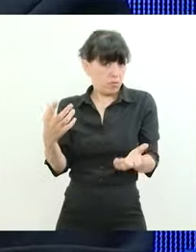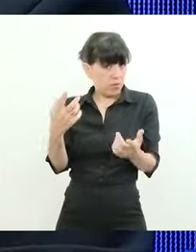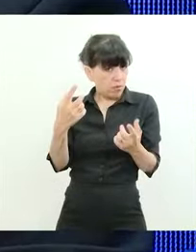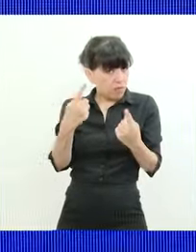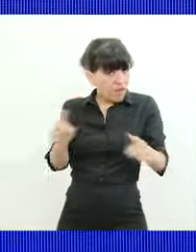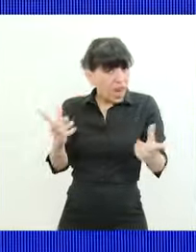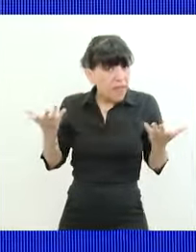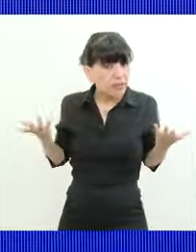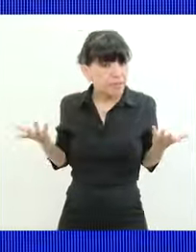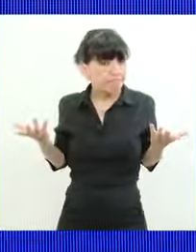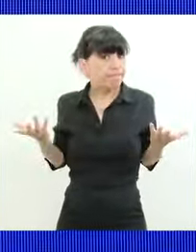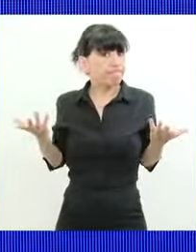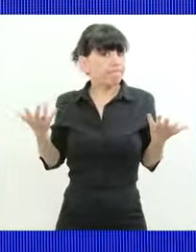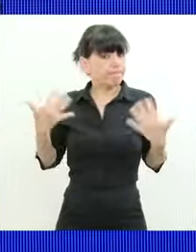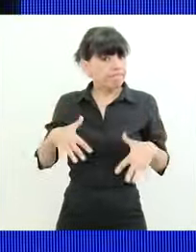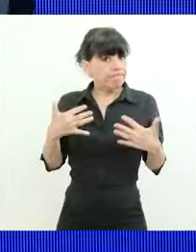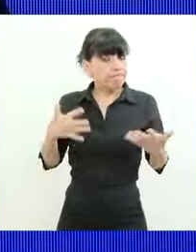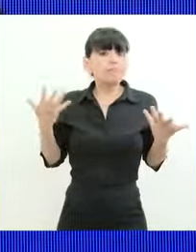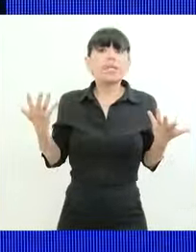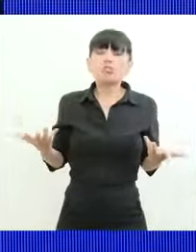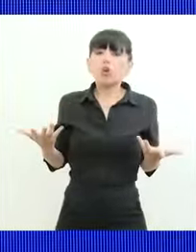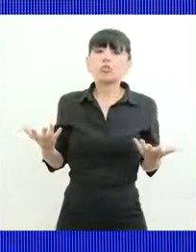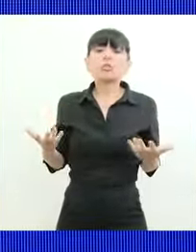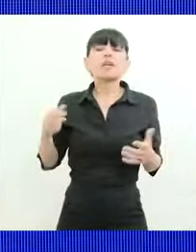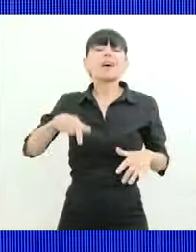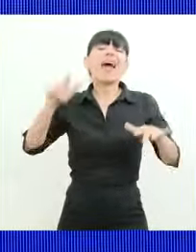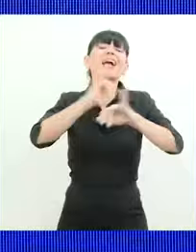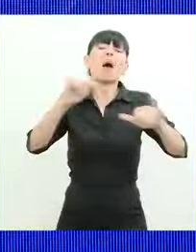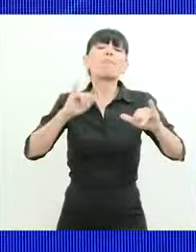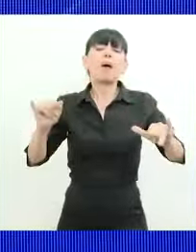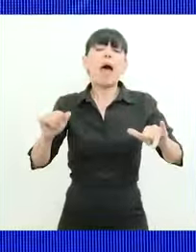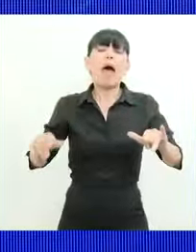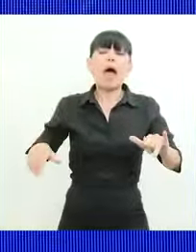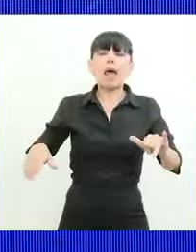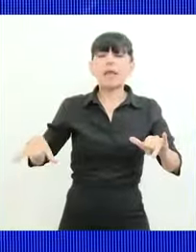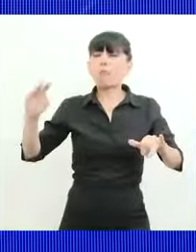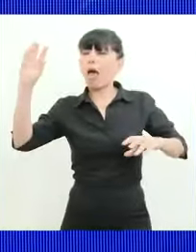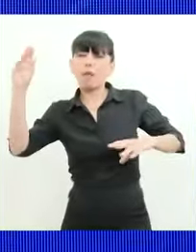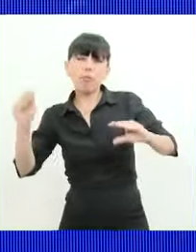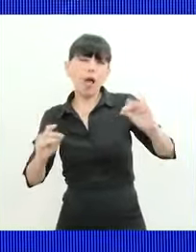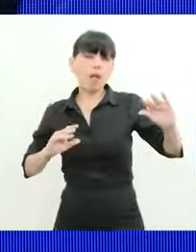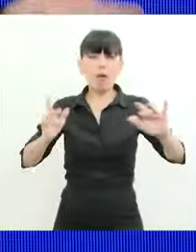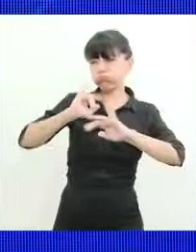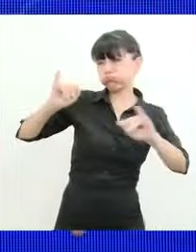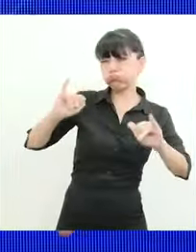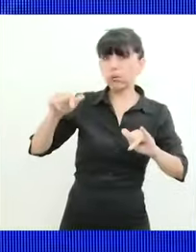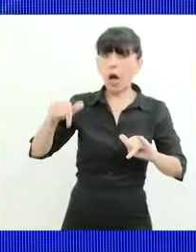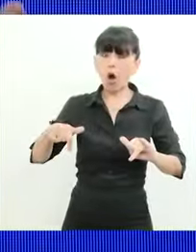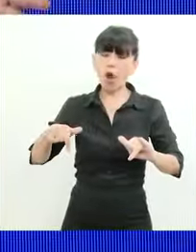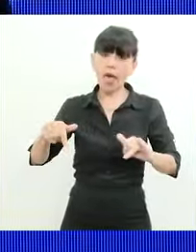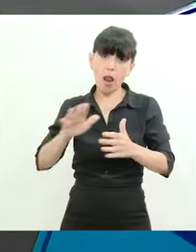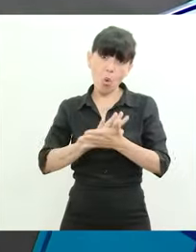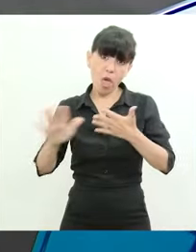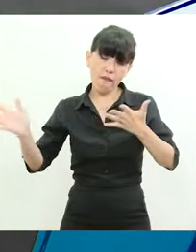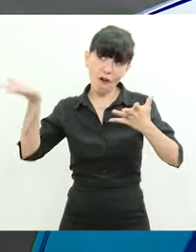y me parece que esas cosas en esto del ruido de la campaña que además ahora se llenó de violencia de campaña sucia